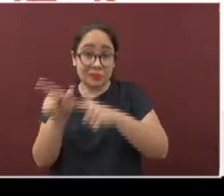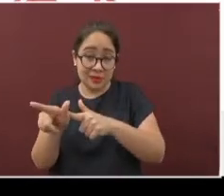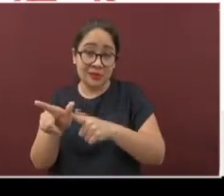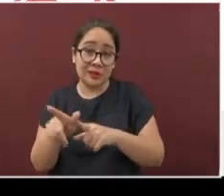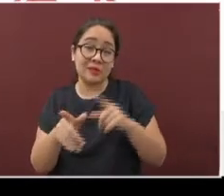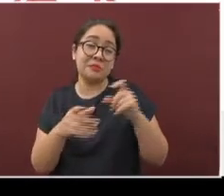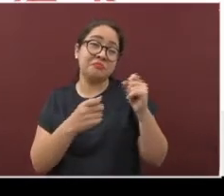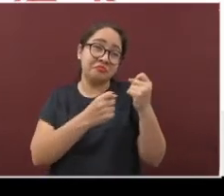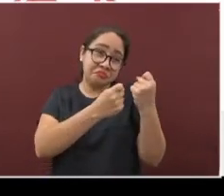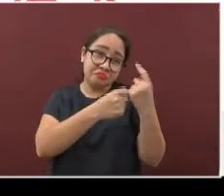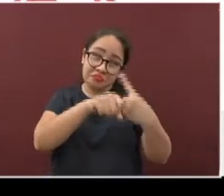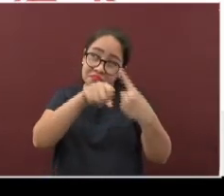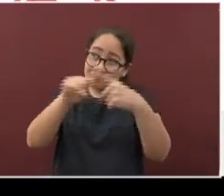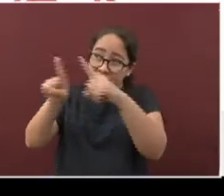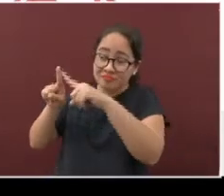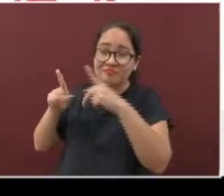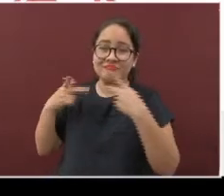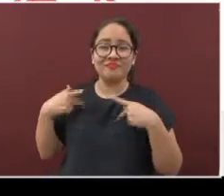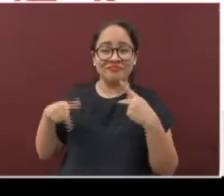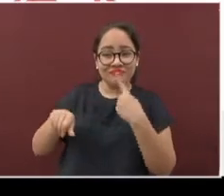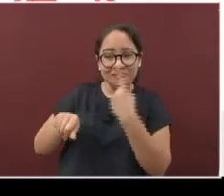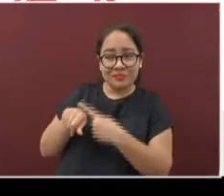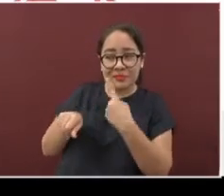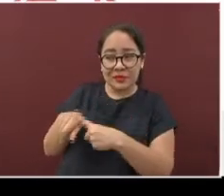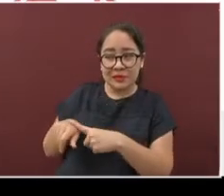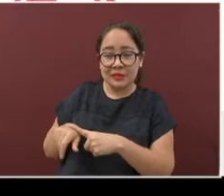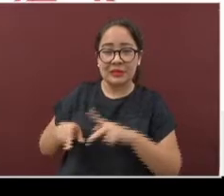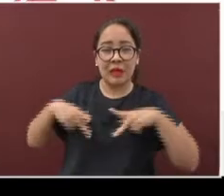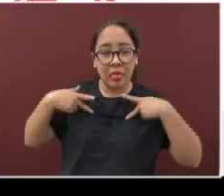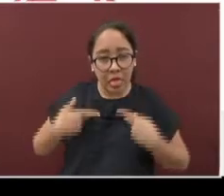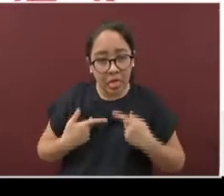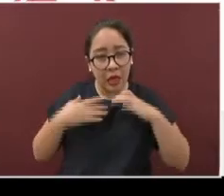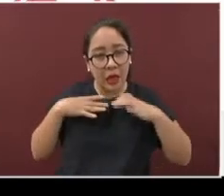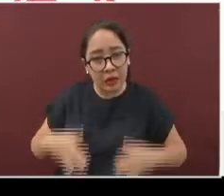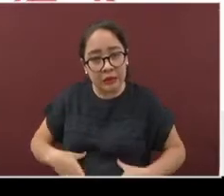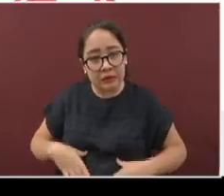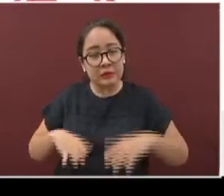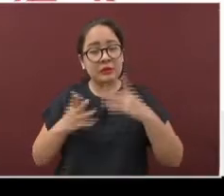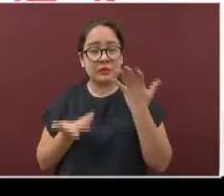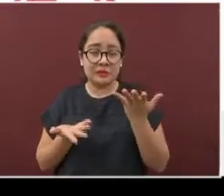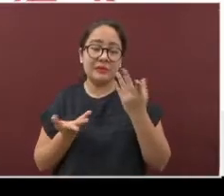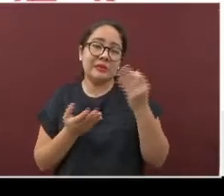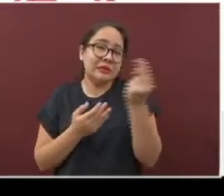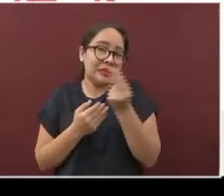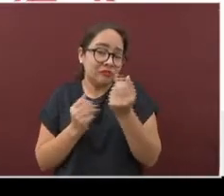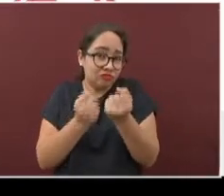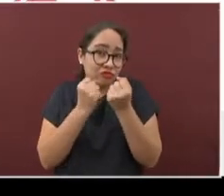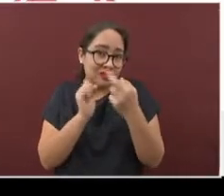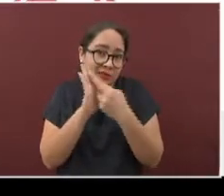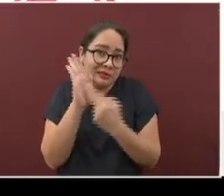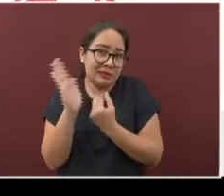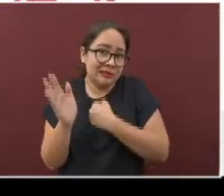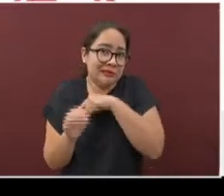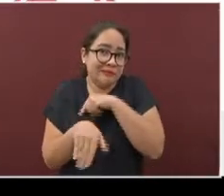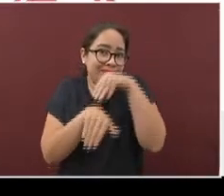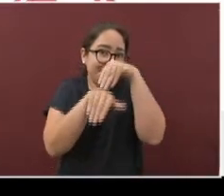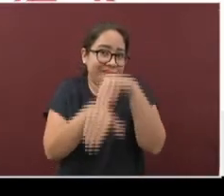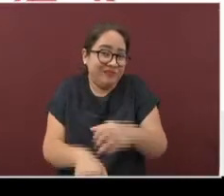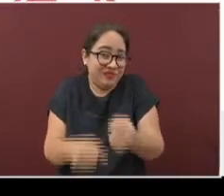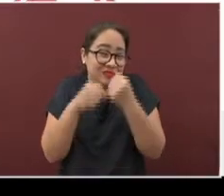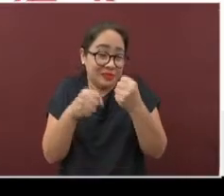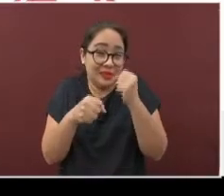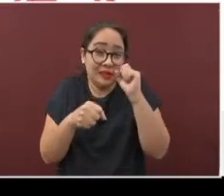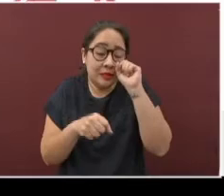enfermedades que comprometen su estado inmunológico deben intensificar las medidas preventivas y no bajar la guardia